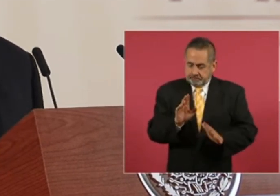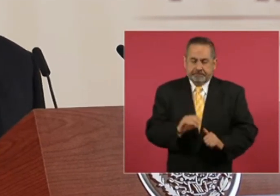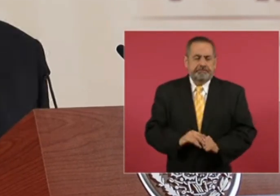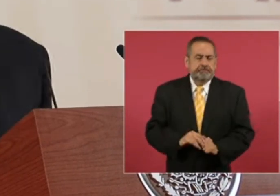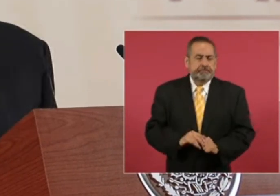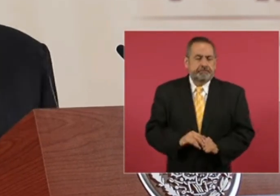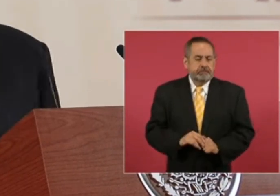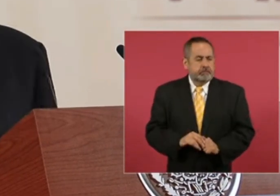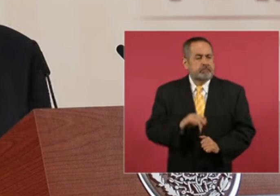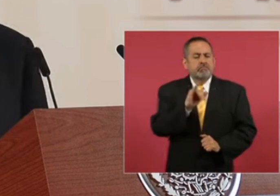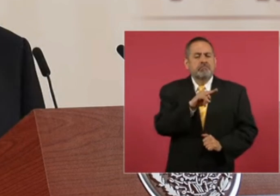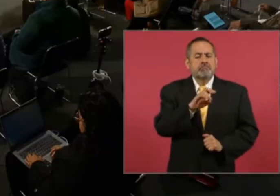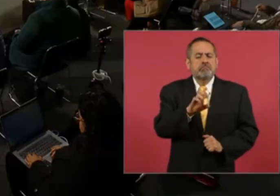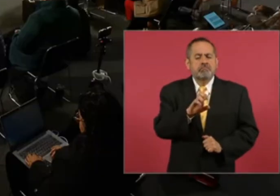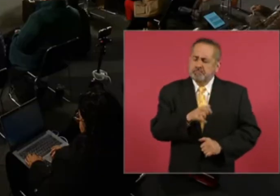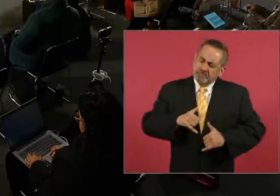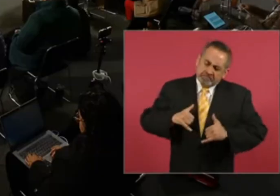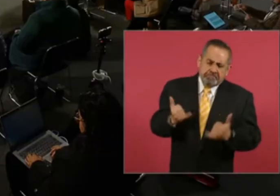El INE dice, no,